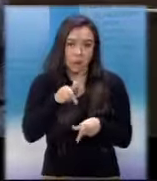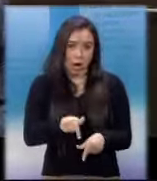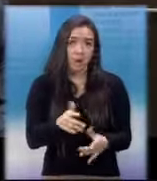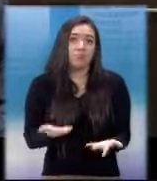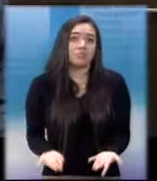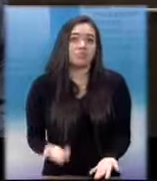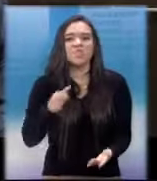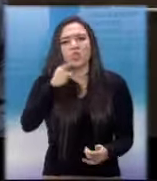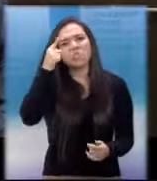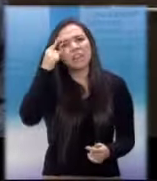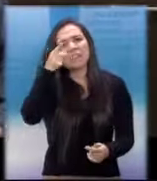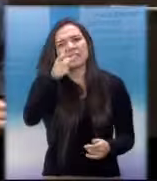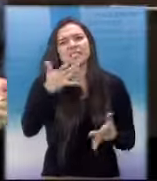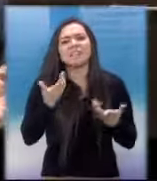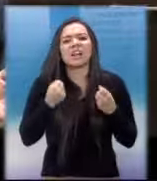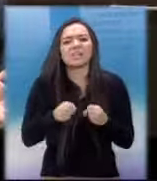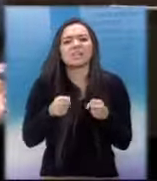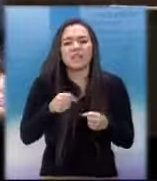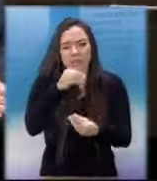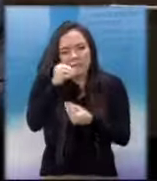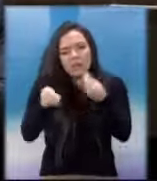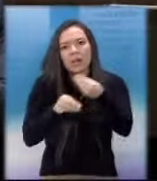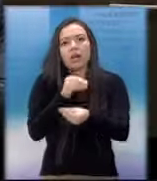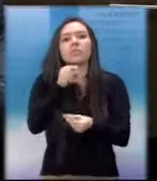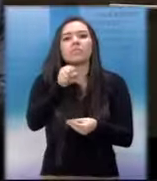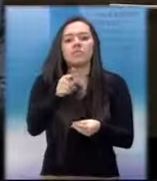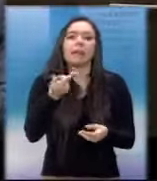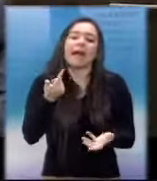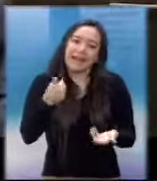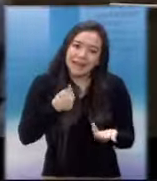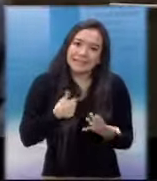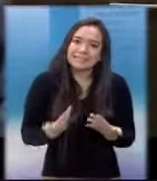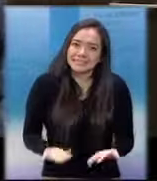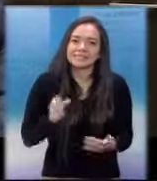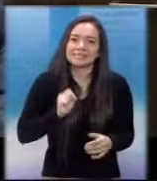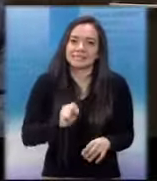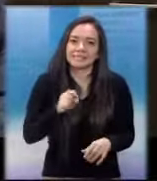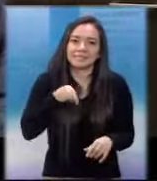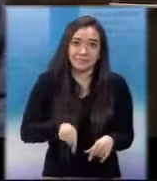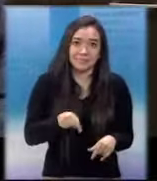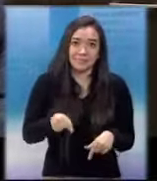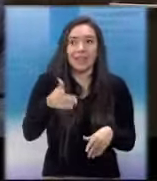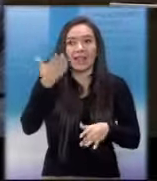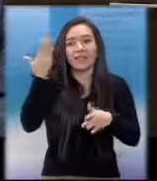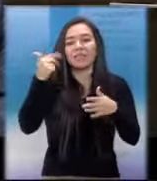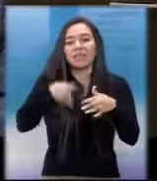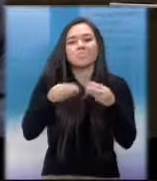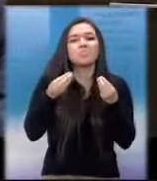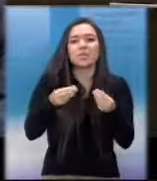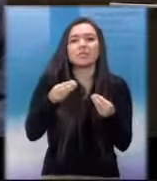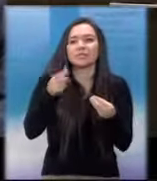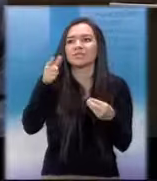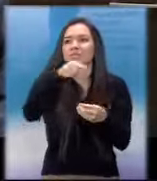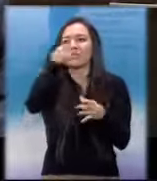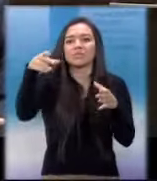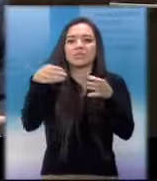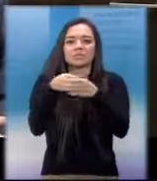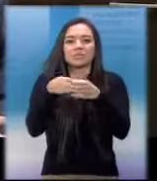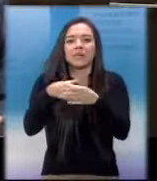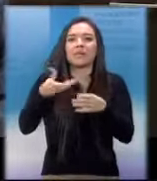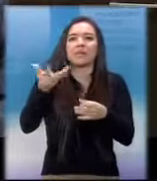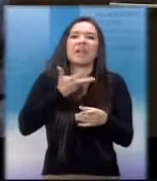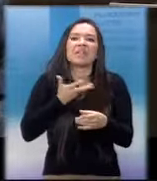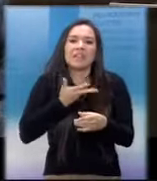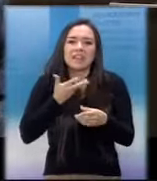Lamentablemente, creo que efectivamente en ese punto sí hay muchas cosas que puedan parecerse. ¿Qué hacer? Yo creo que